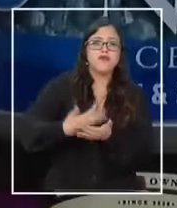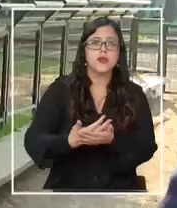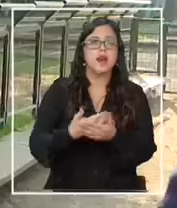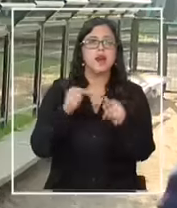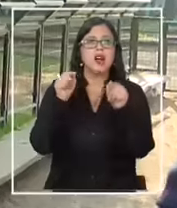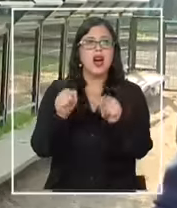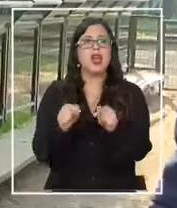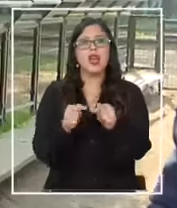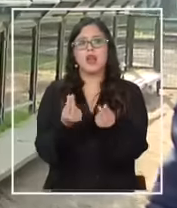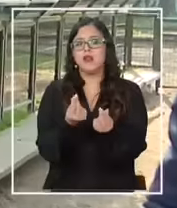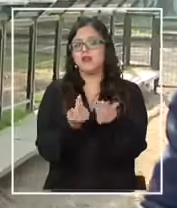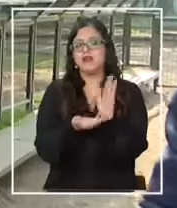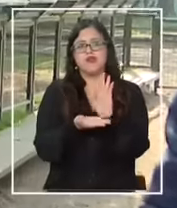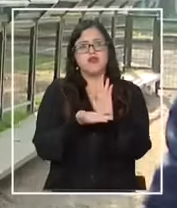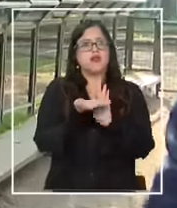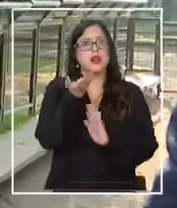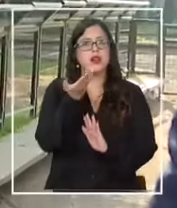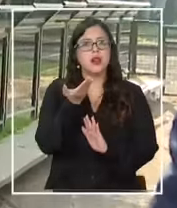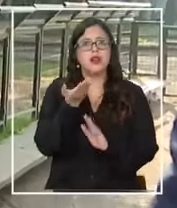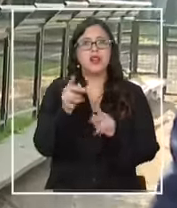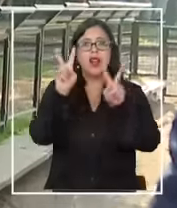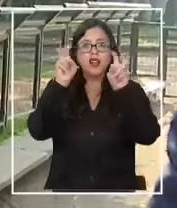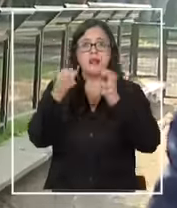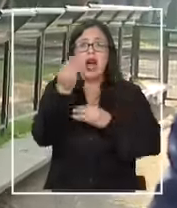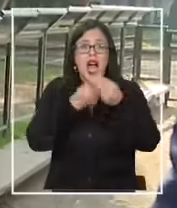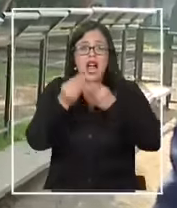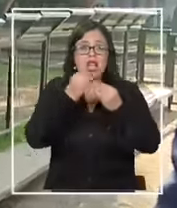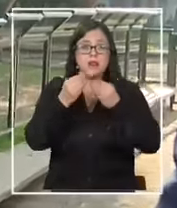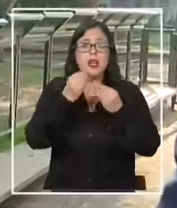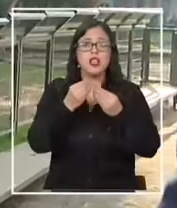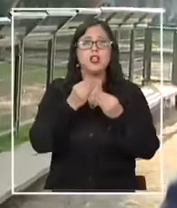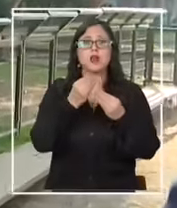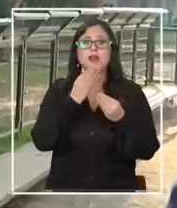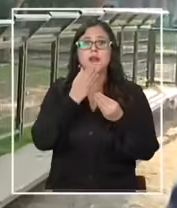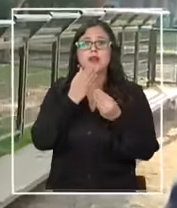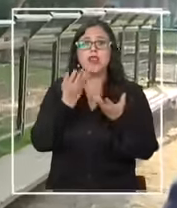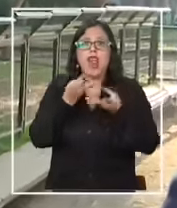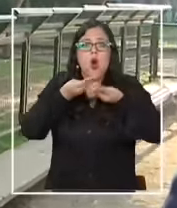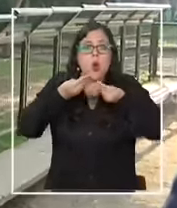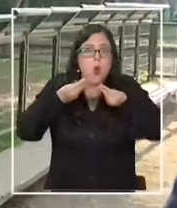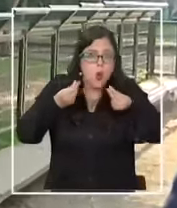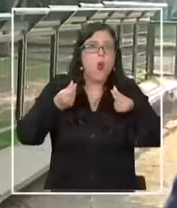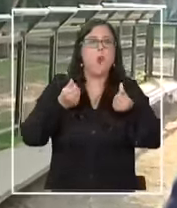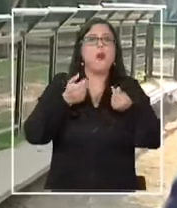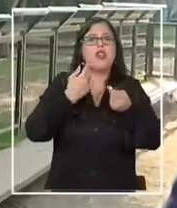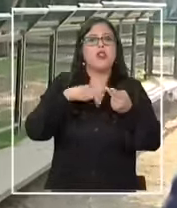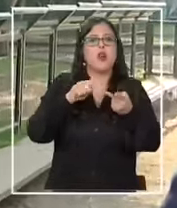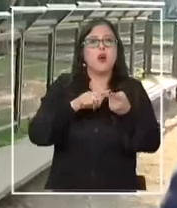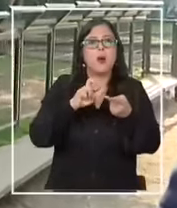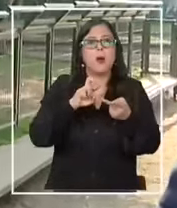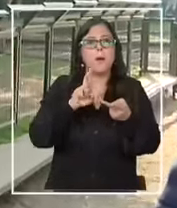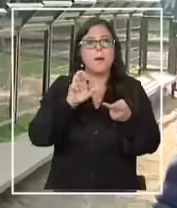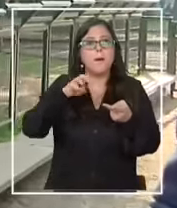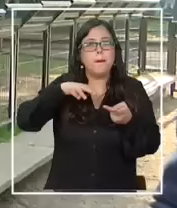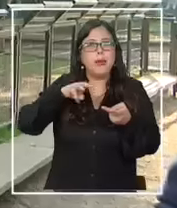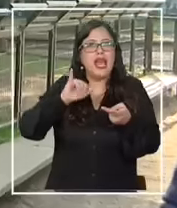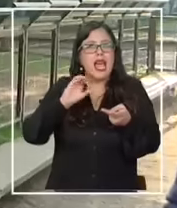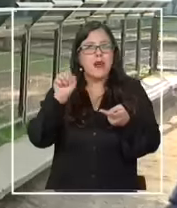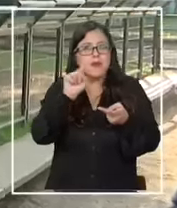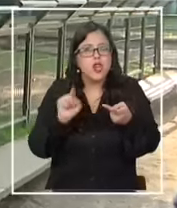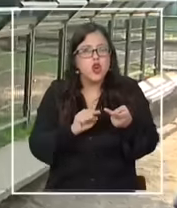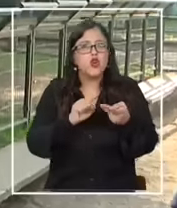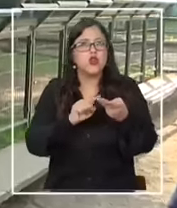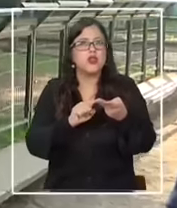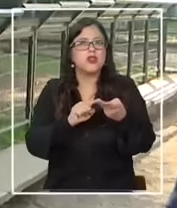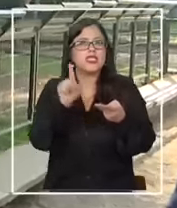subido mucho y no solo el alimento seco también los alimentos los húmedos los premios y los snacks que le damos como el día